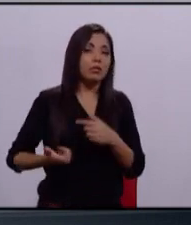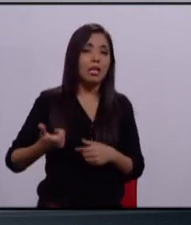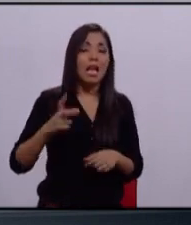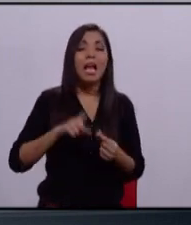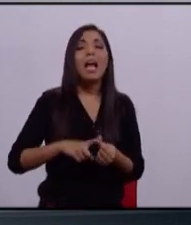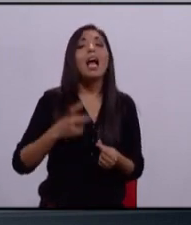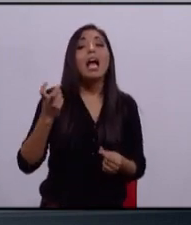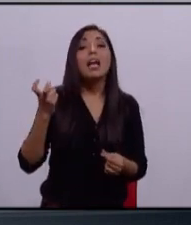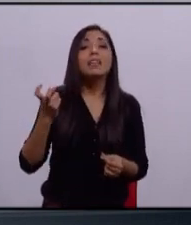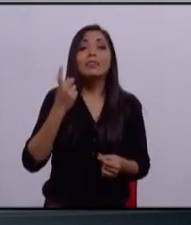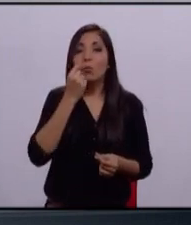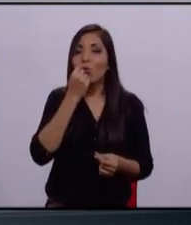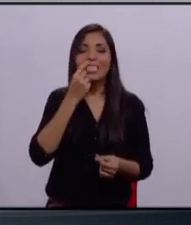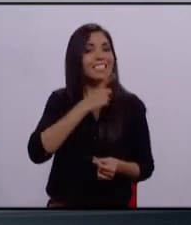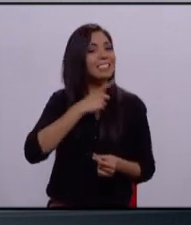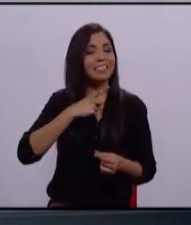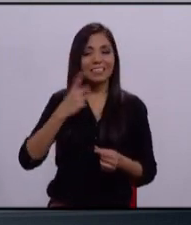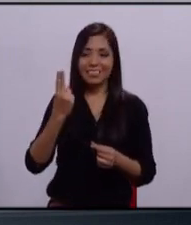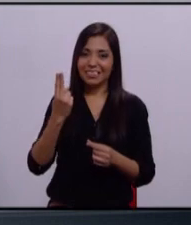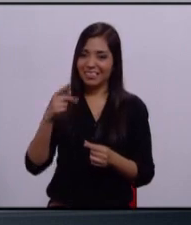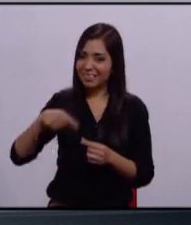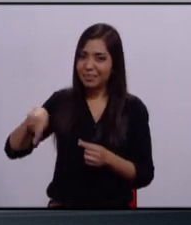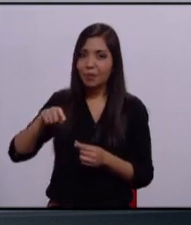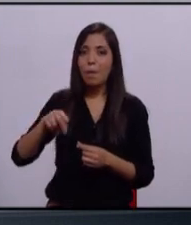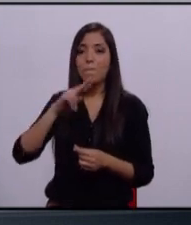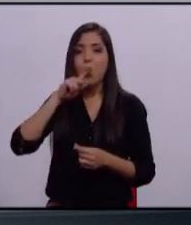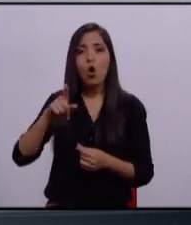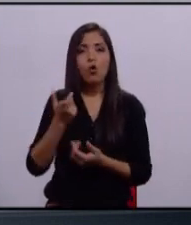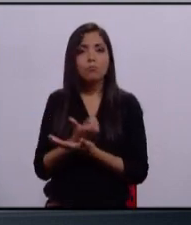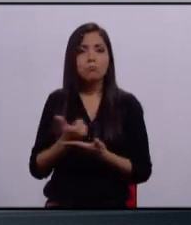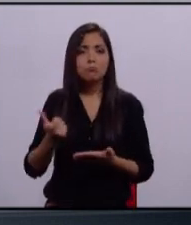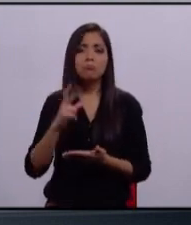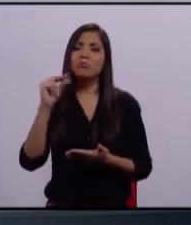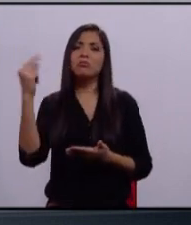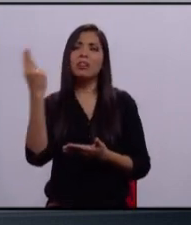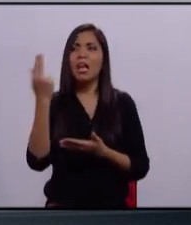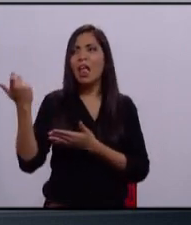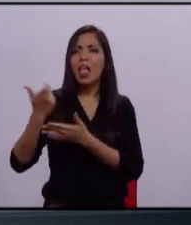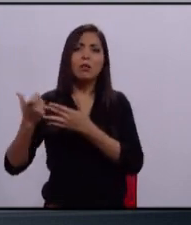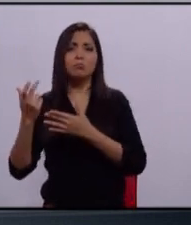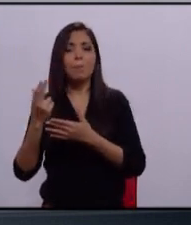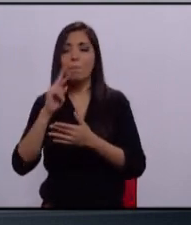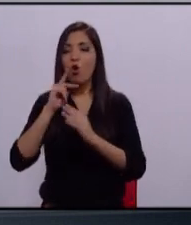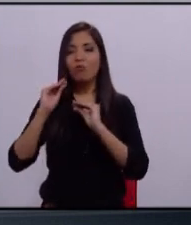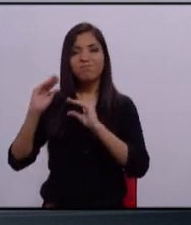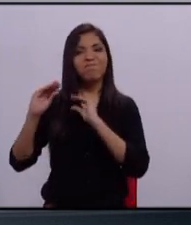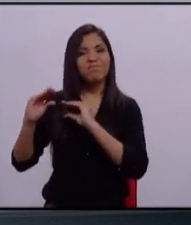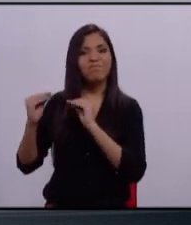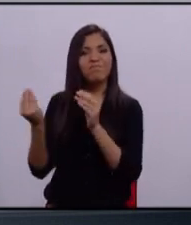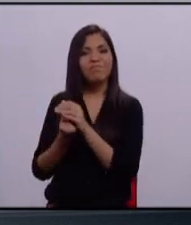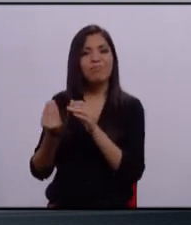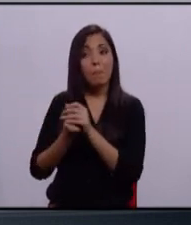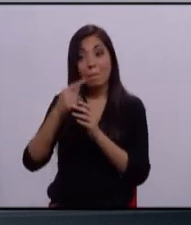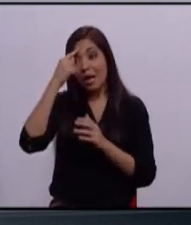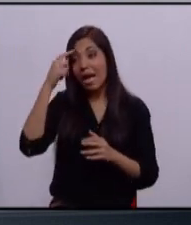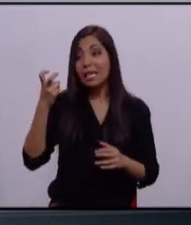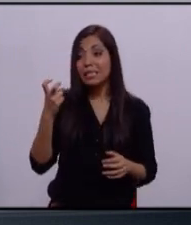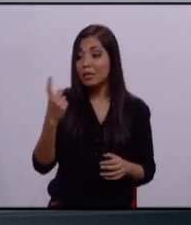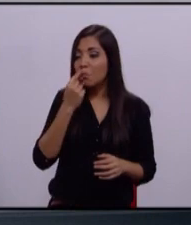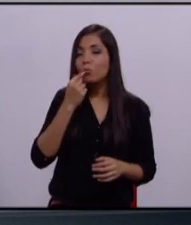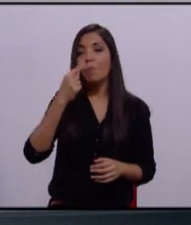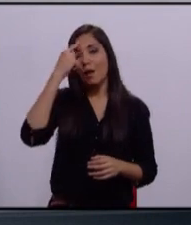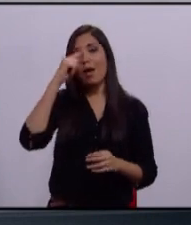policías los vamos a fortalecer con mejores sueldos, con mayor capacitación, para que estos policías cuiden de ti,